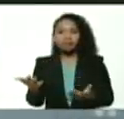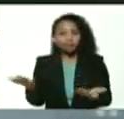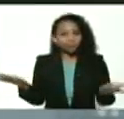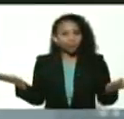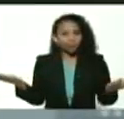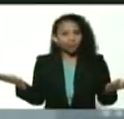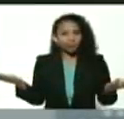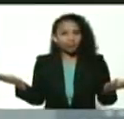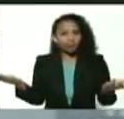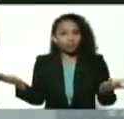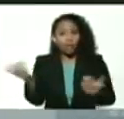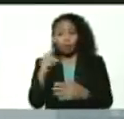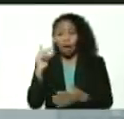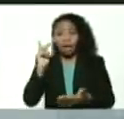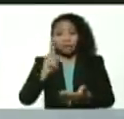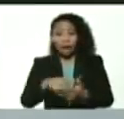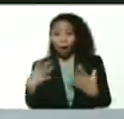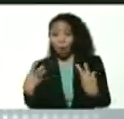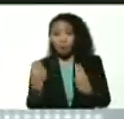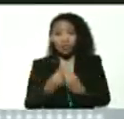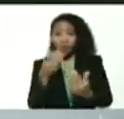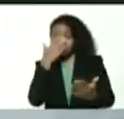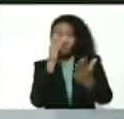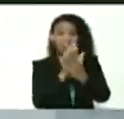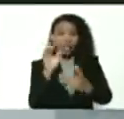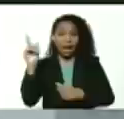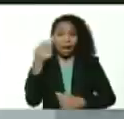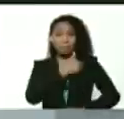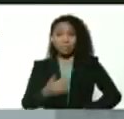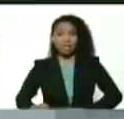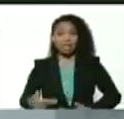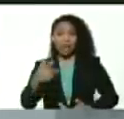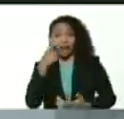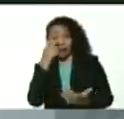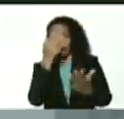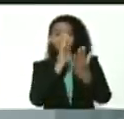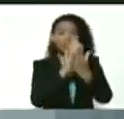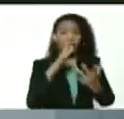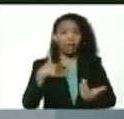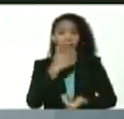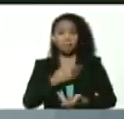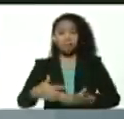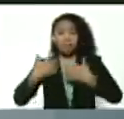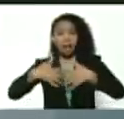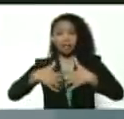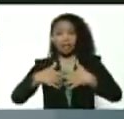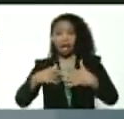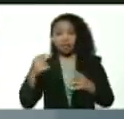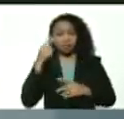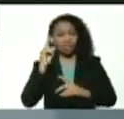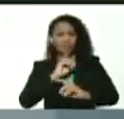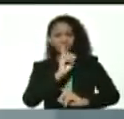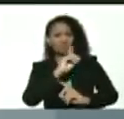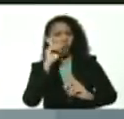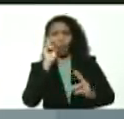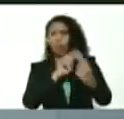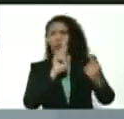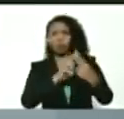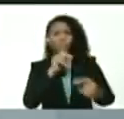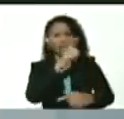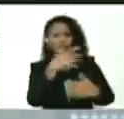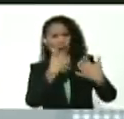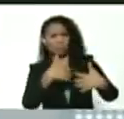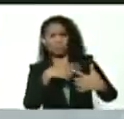van a llegar compañeros al frente de las presidencias de las empresas a desconocer la línea obrera la línea socialista